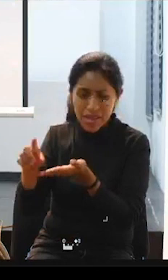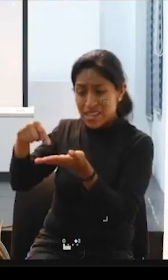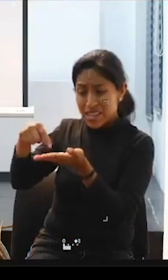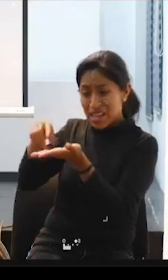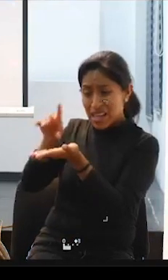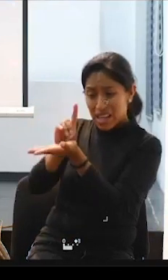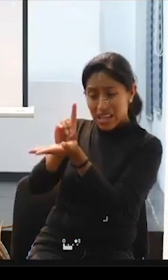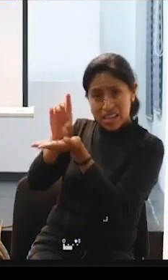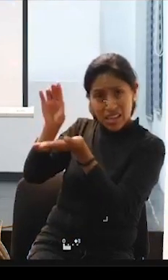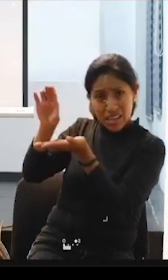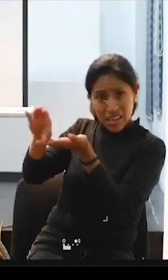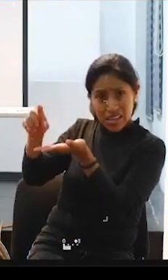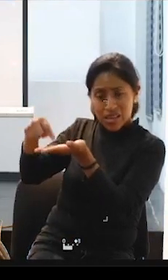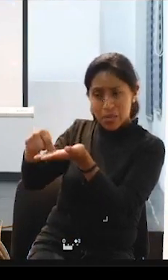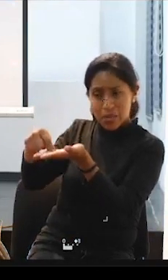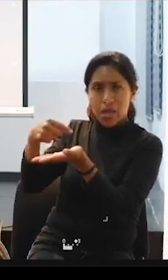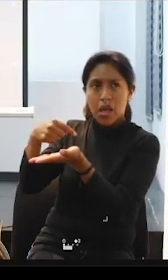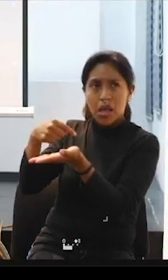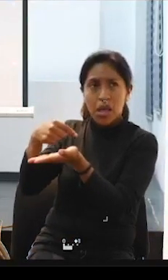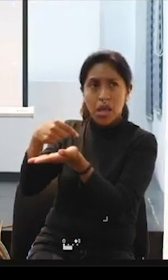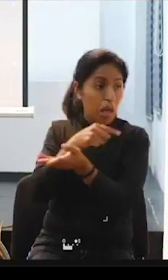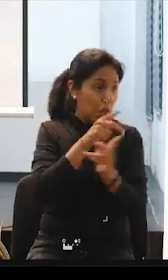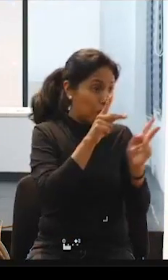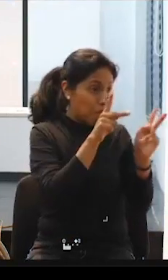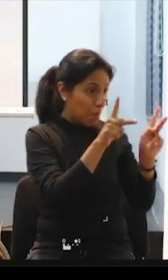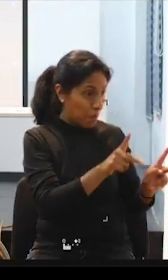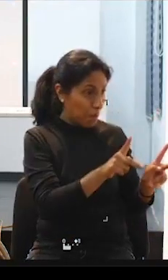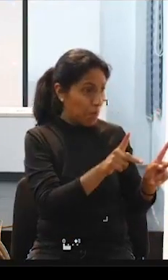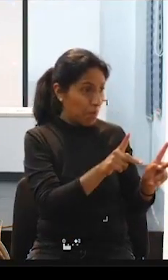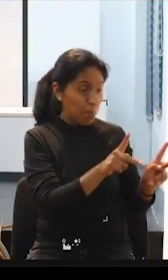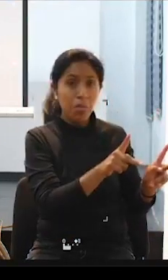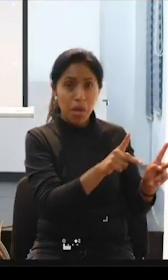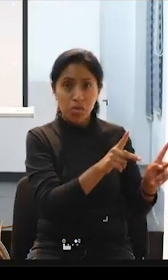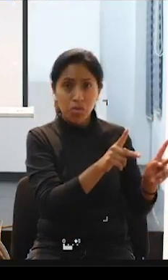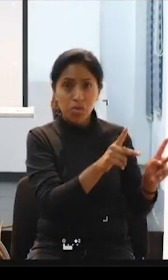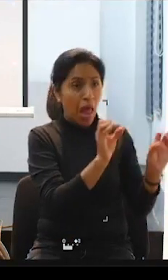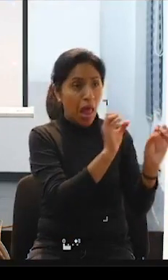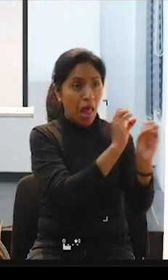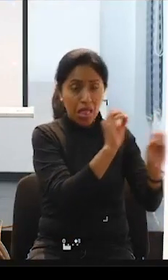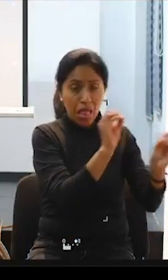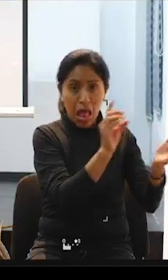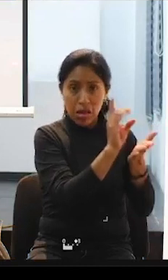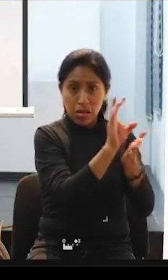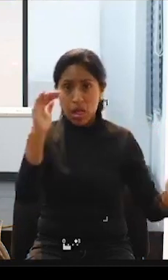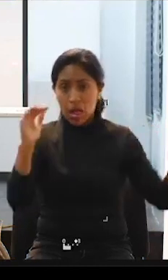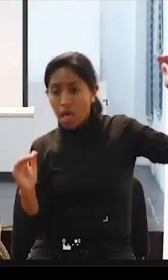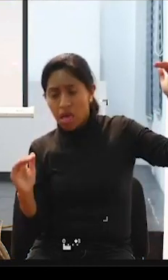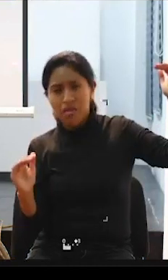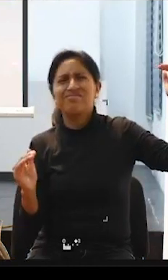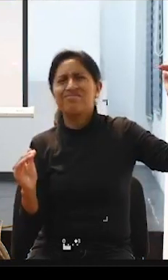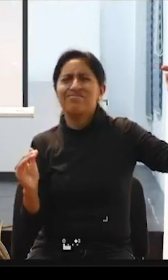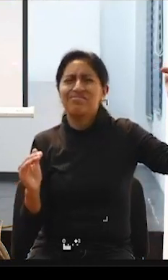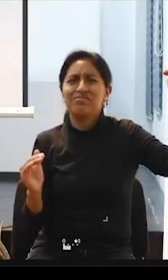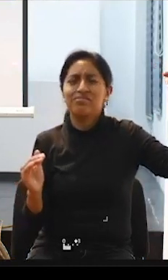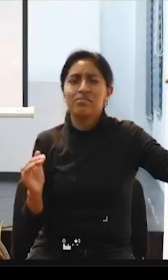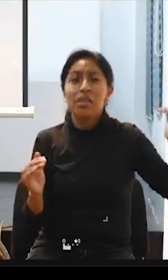enfrente a supuestamente otras personas más capacitadas, y desde el foro de vida independiente,